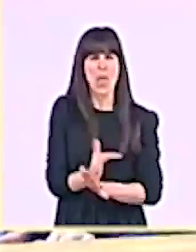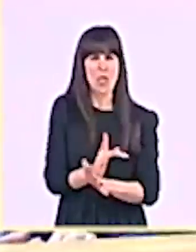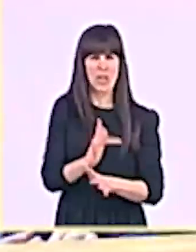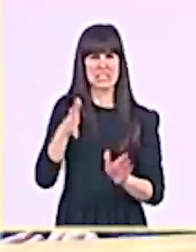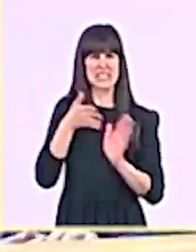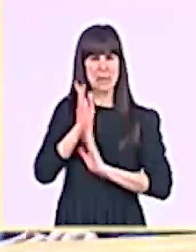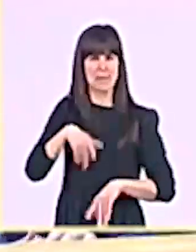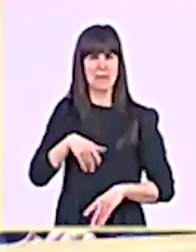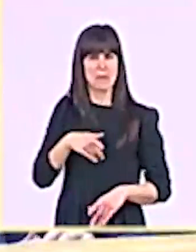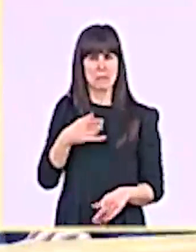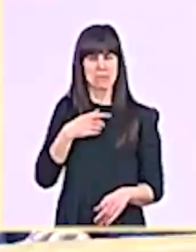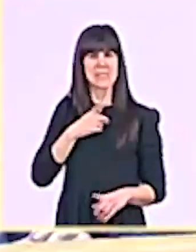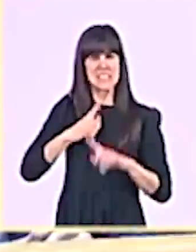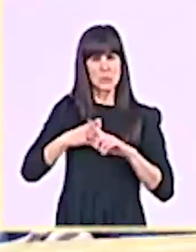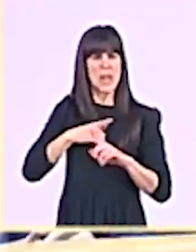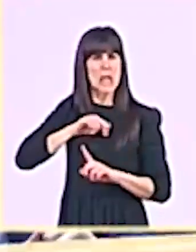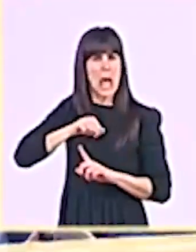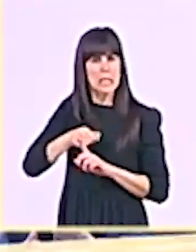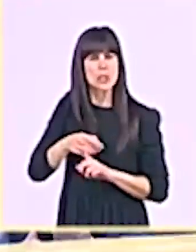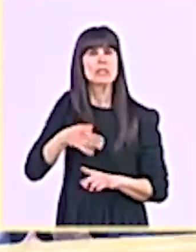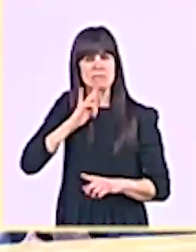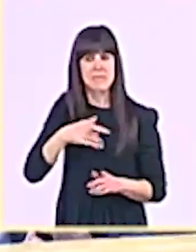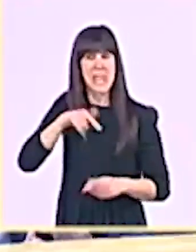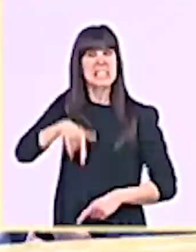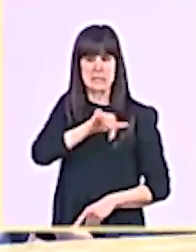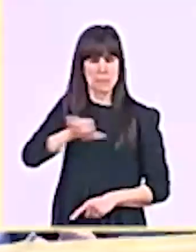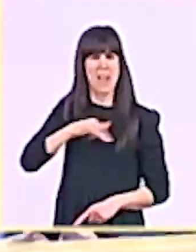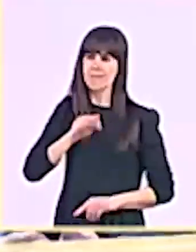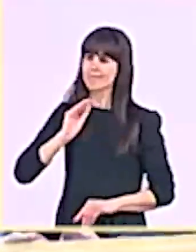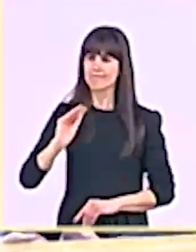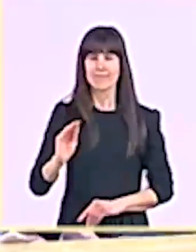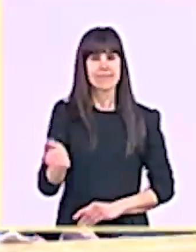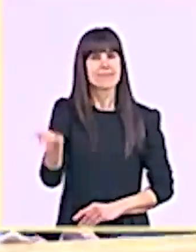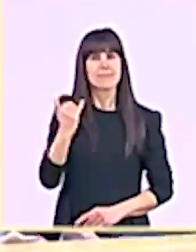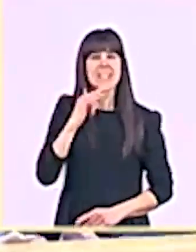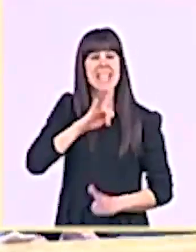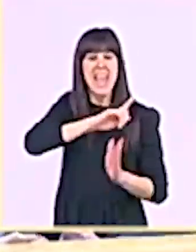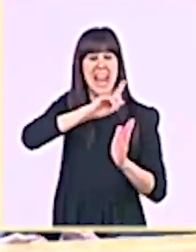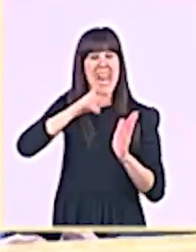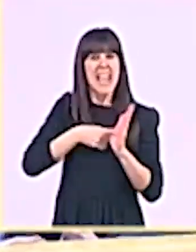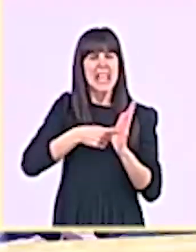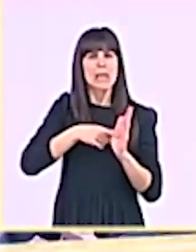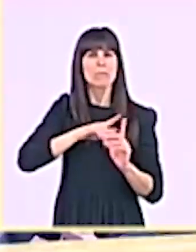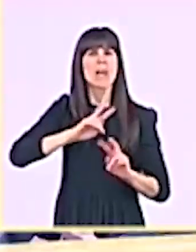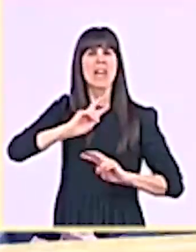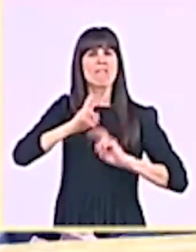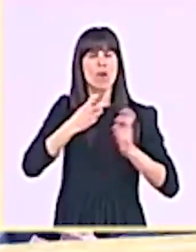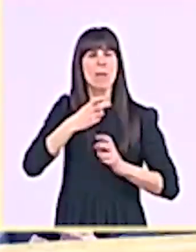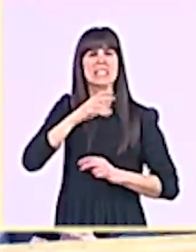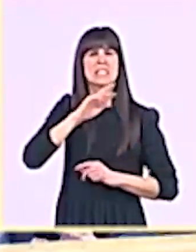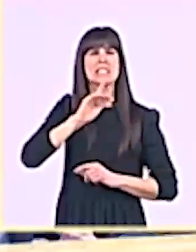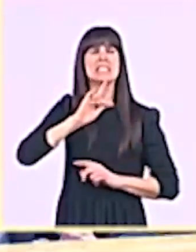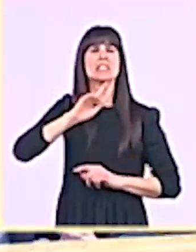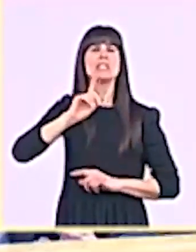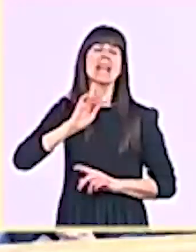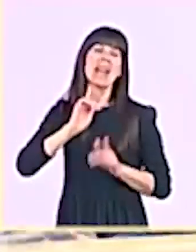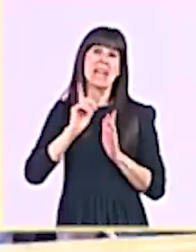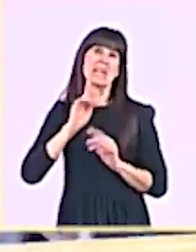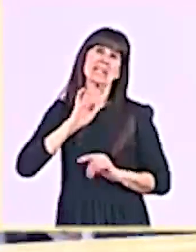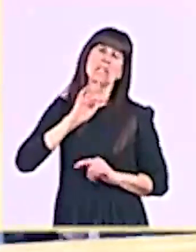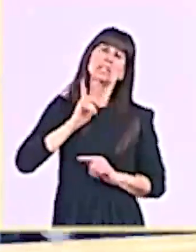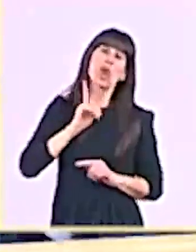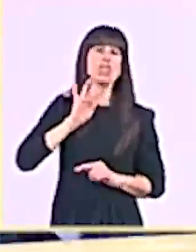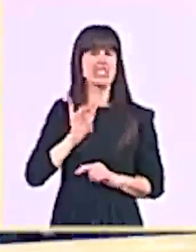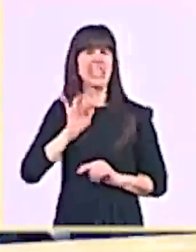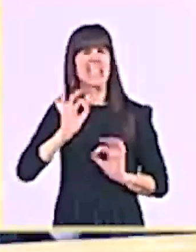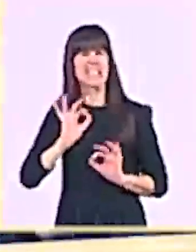la reforma de la ley del solo CESI y usted ha dicho no. ¿Sabe por qué? Porque usted prefiere proteger la coalición que proteger a las mujeres españolas.